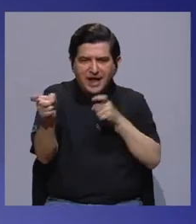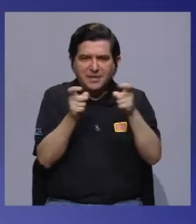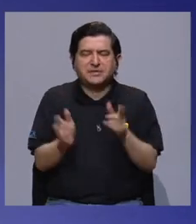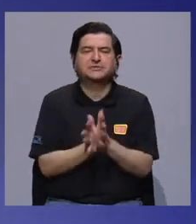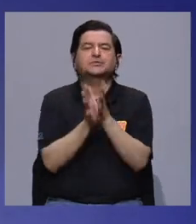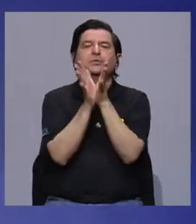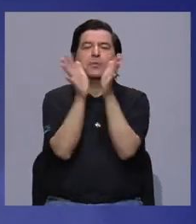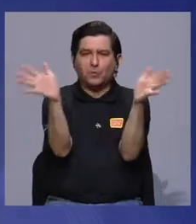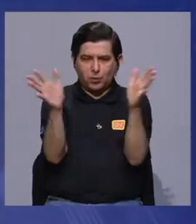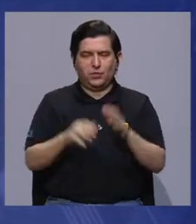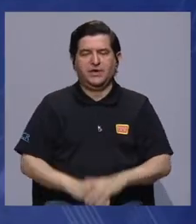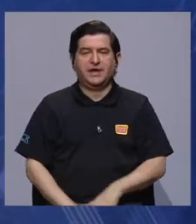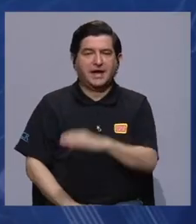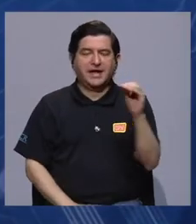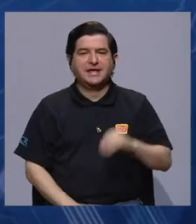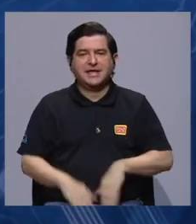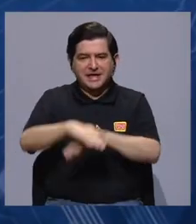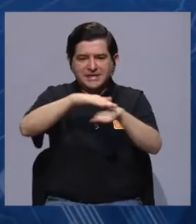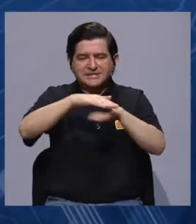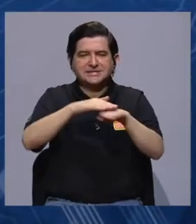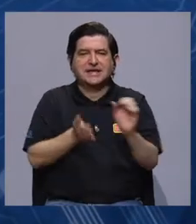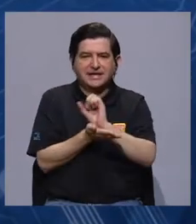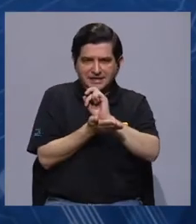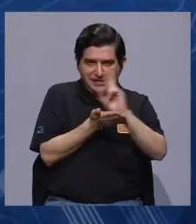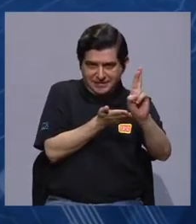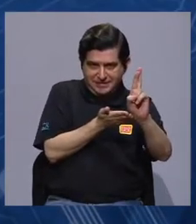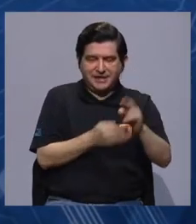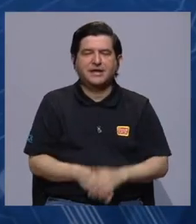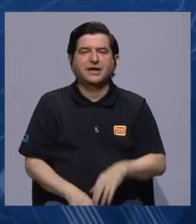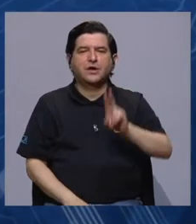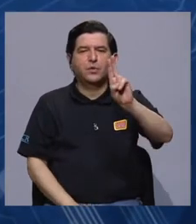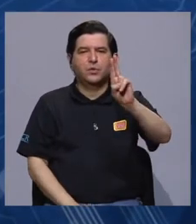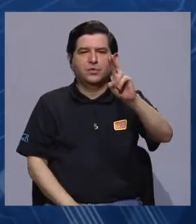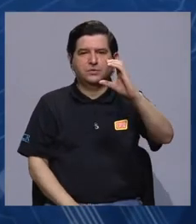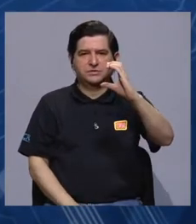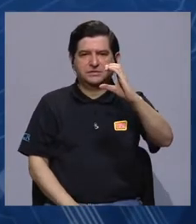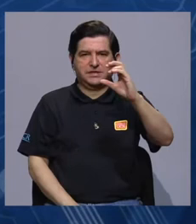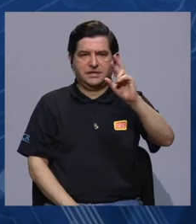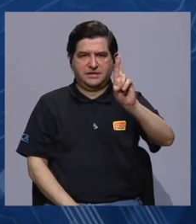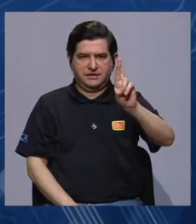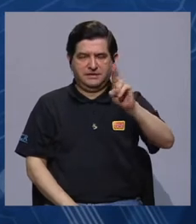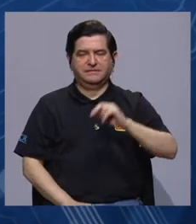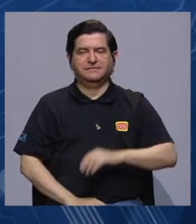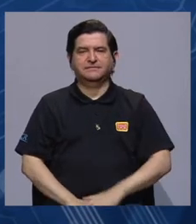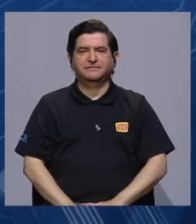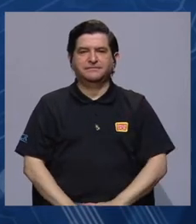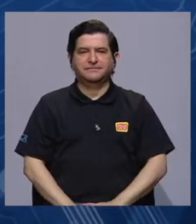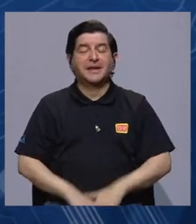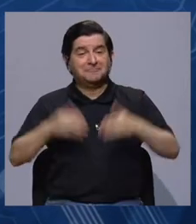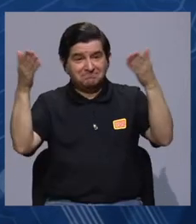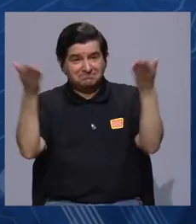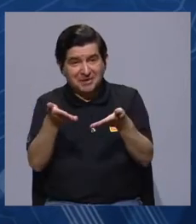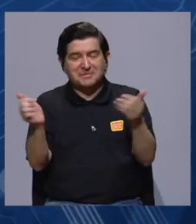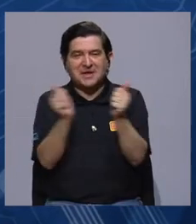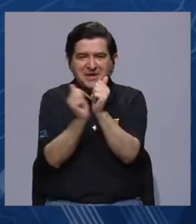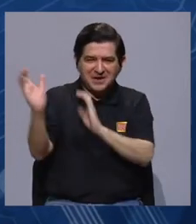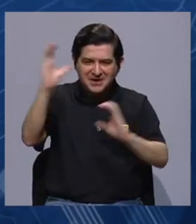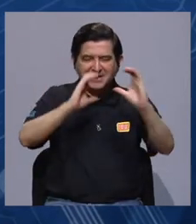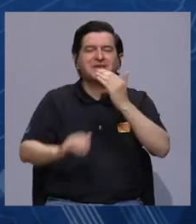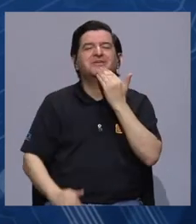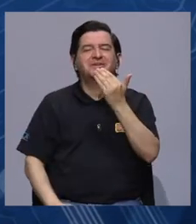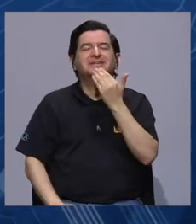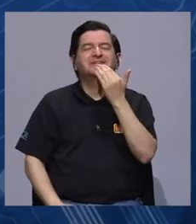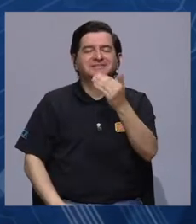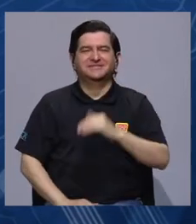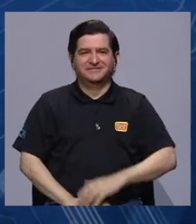la Escuela de Administración Pública y de la sede de Occidente de la Universidad de Costa Rica. Rodolfo, bienvenido a